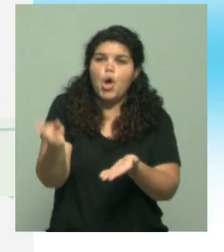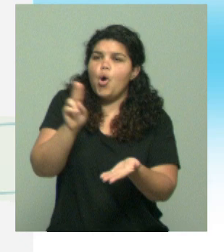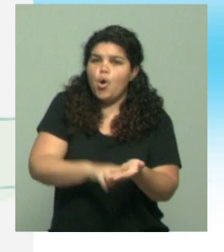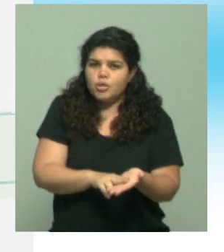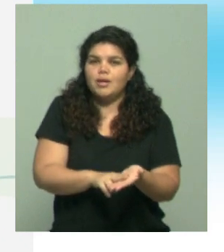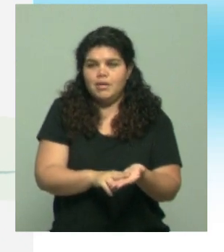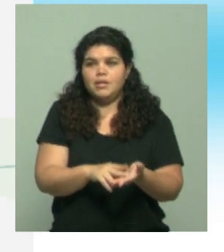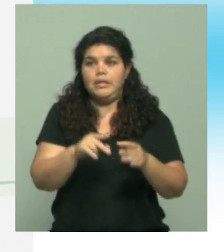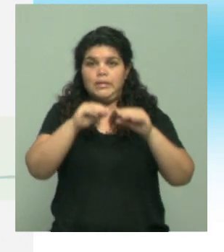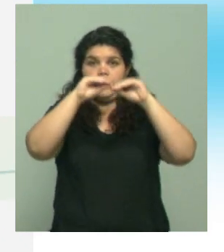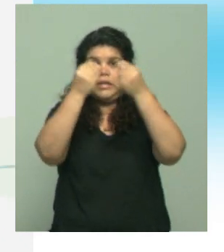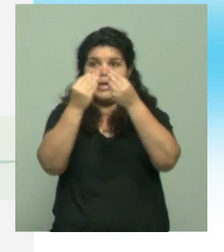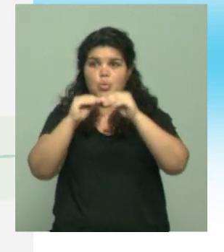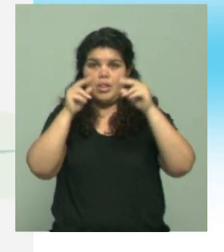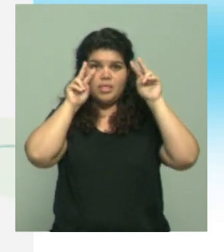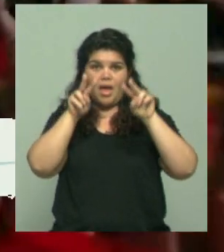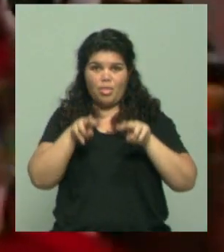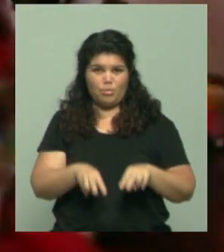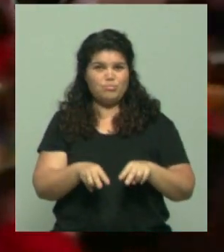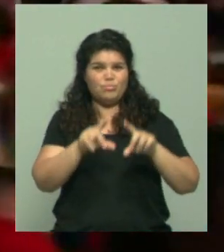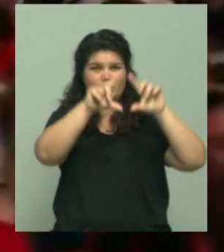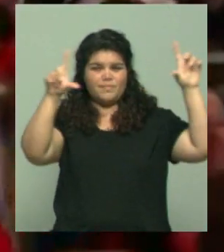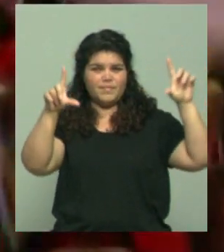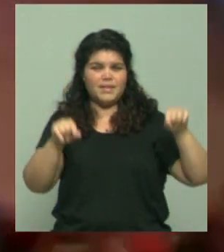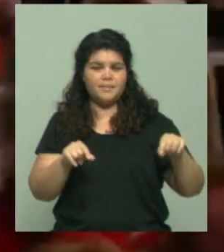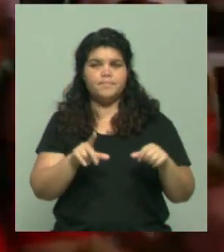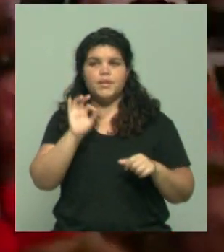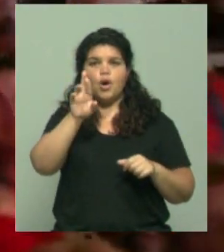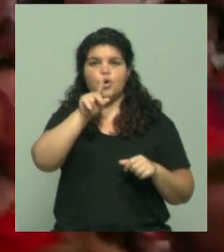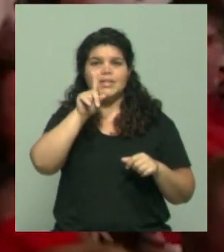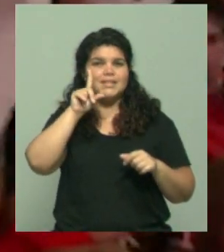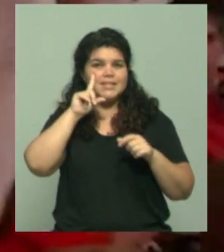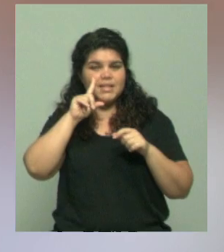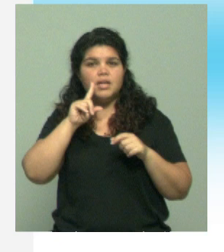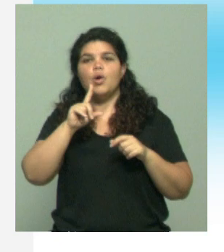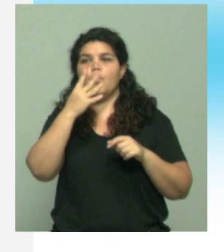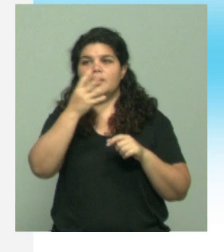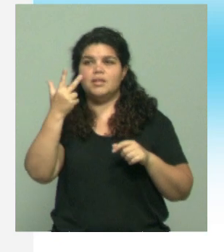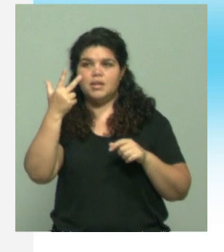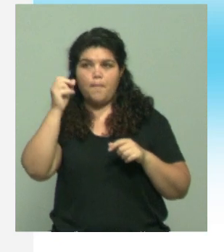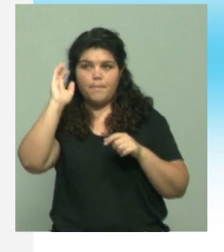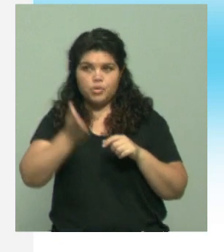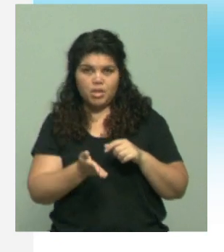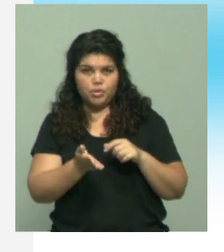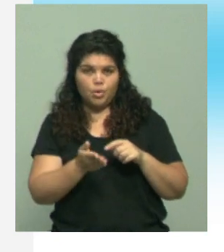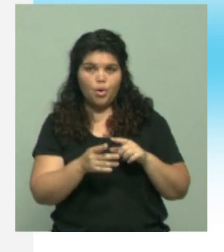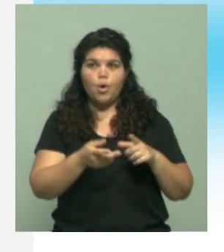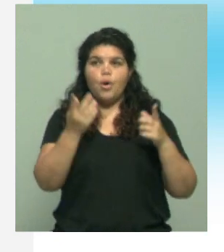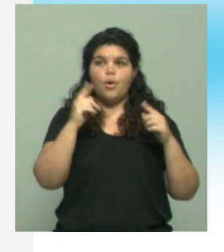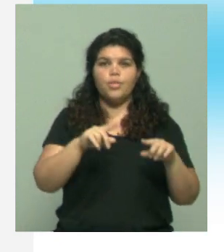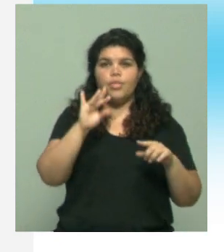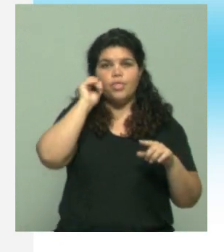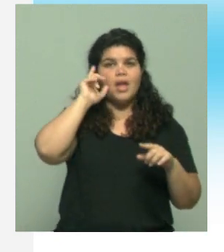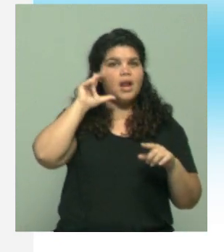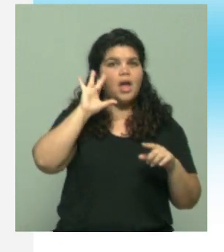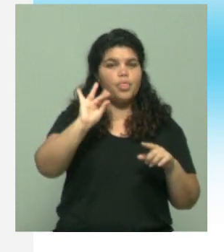y los resultados así lo dijeron. Ahí estamos viendo Orsi, que obtuvo más del 43% sobre el 25% de Delgado.